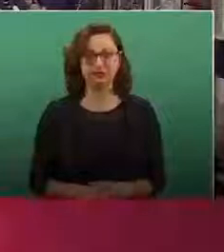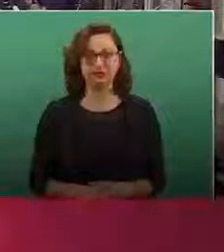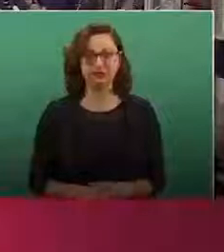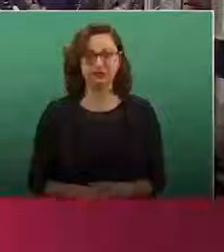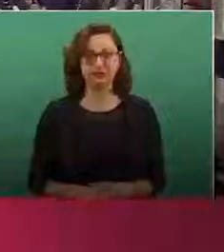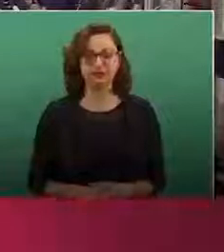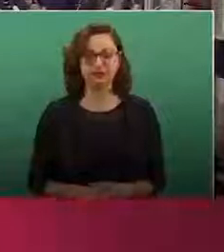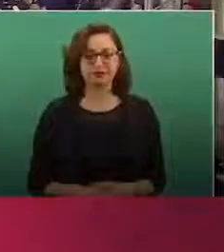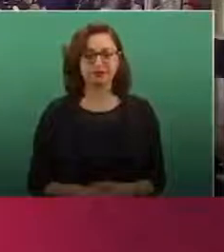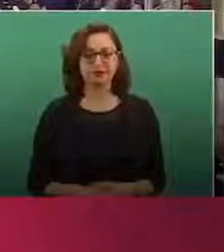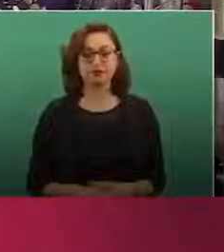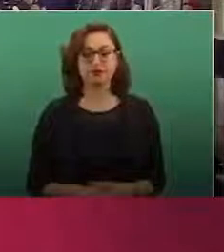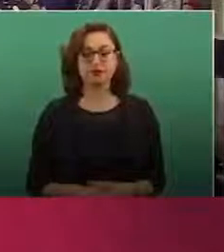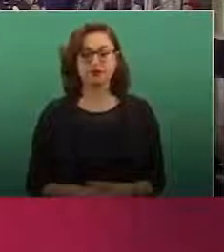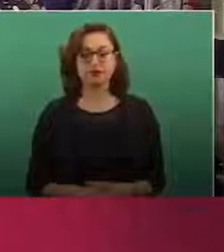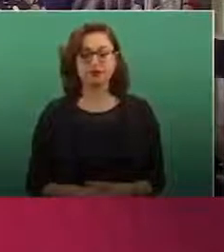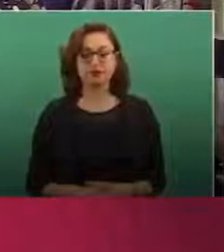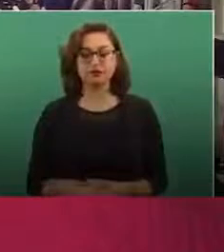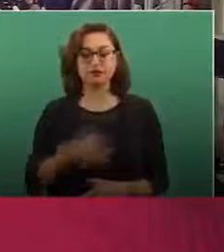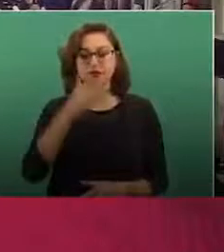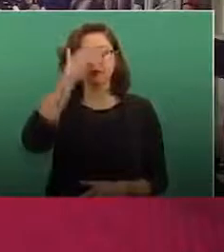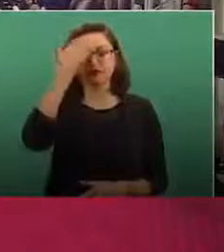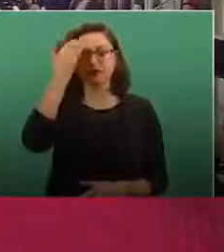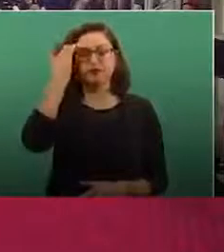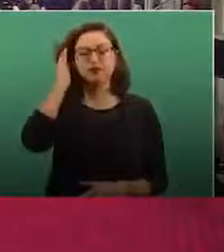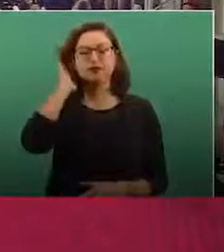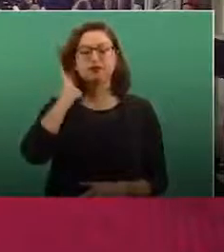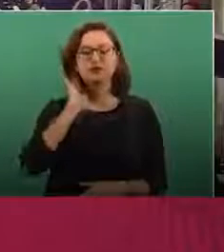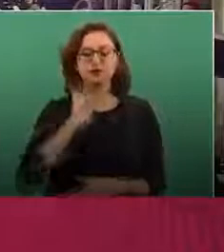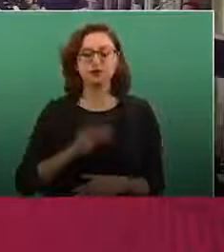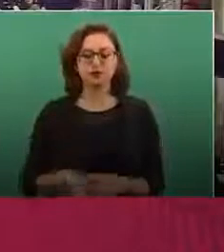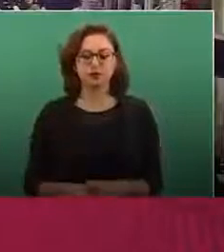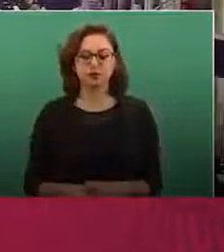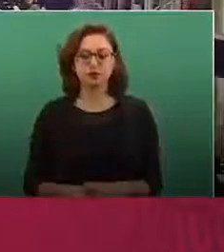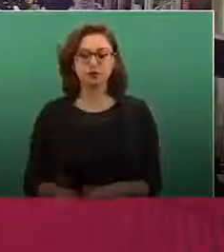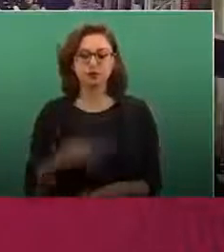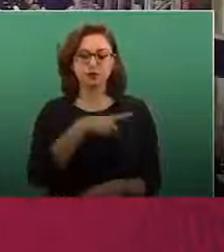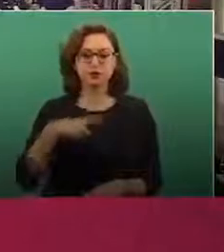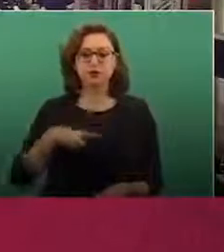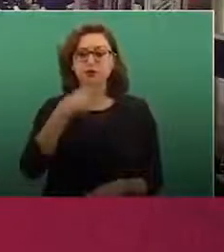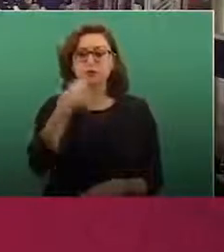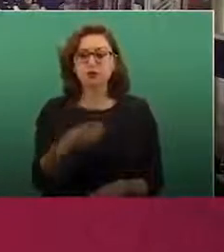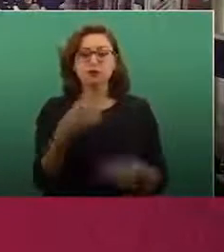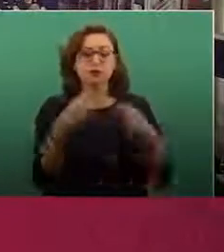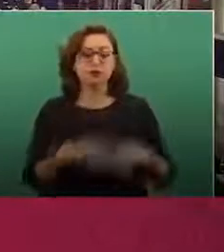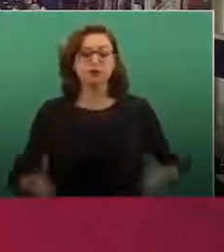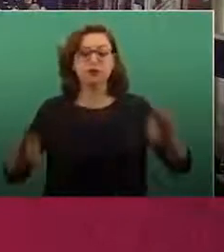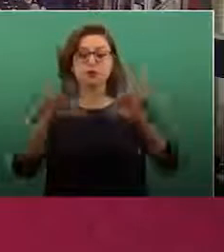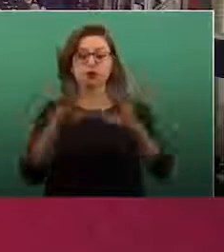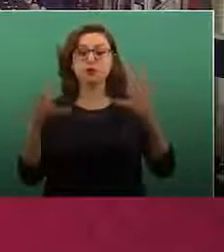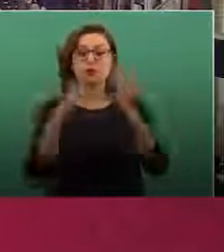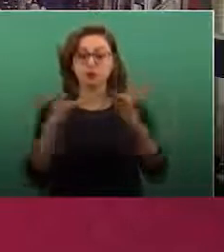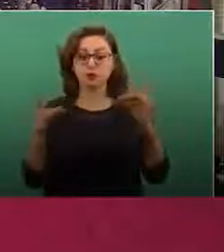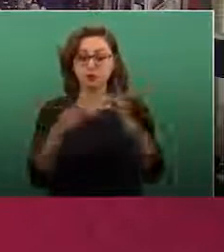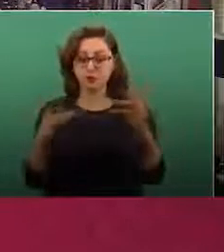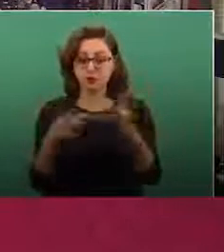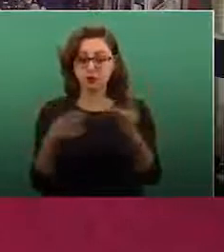Es importante aclarar en la información